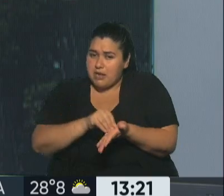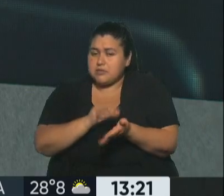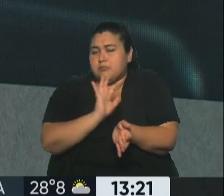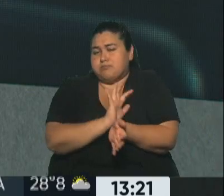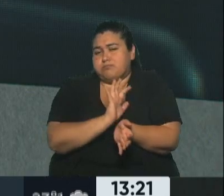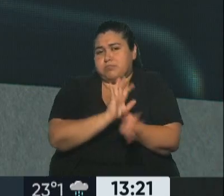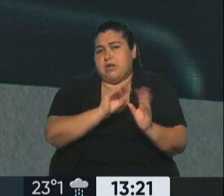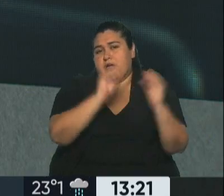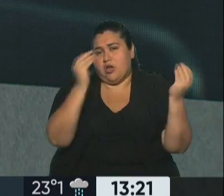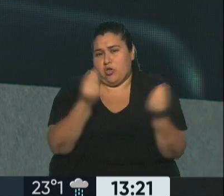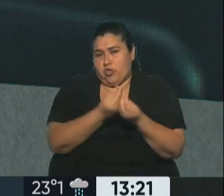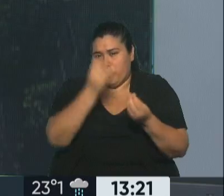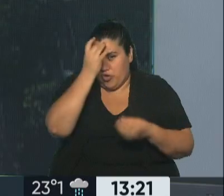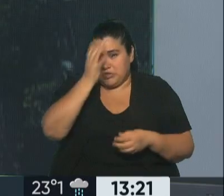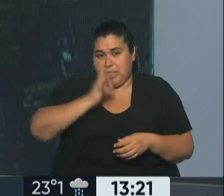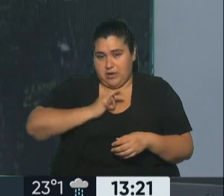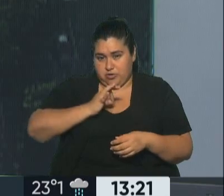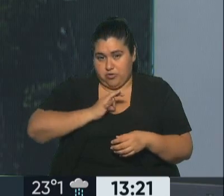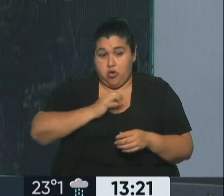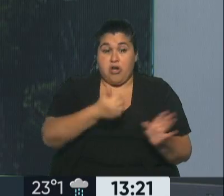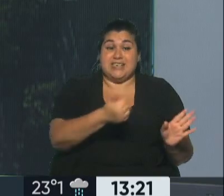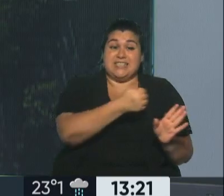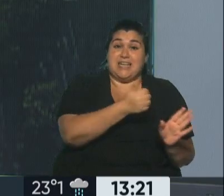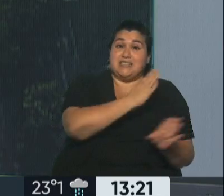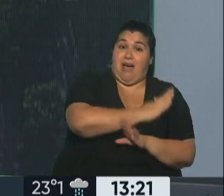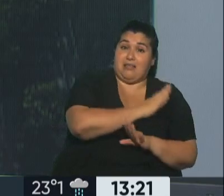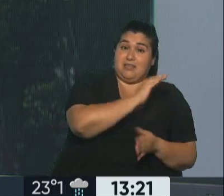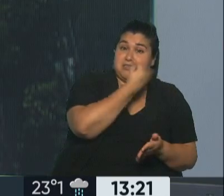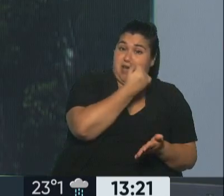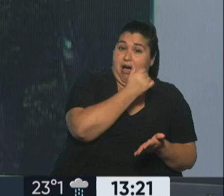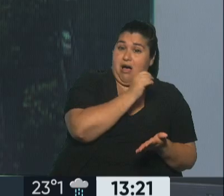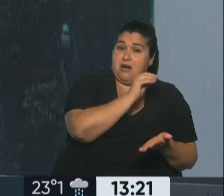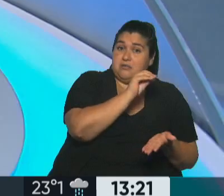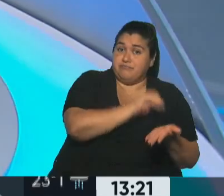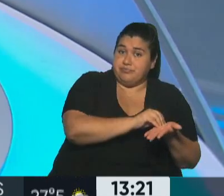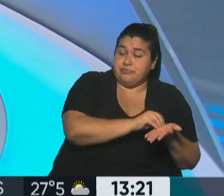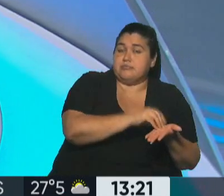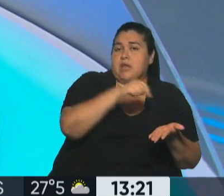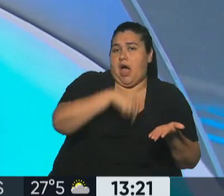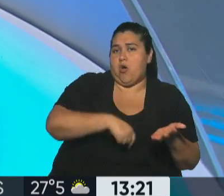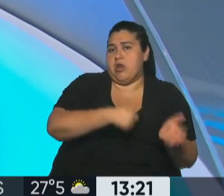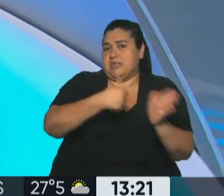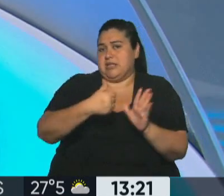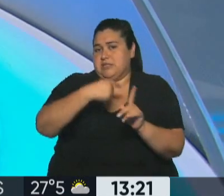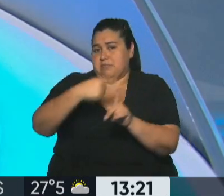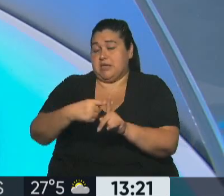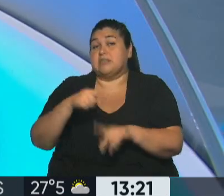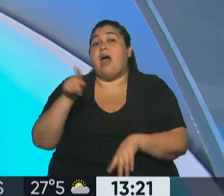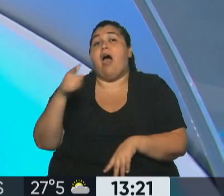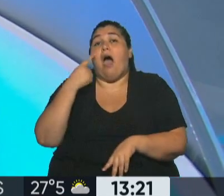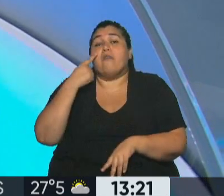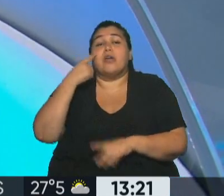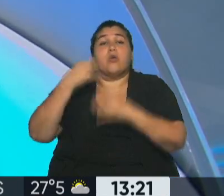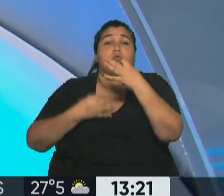en total. Dos en total. Bueno, entonces eso... A ver, ahora estarán en manos de casación ver si efectivamente